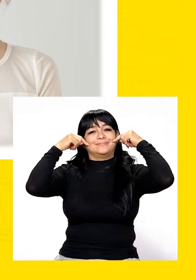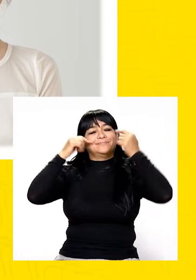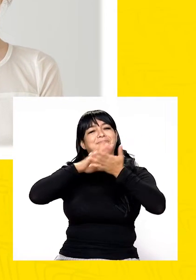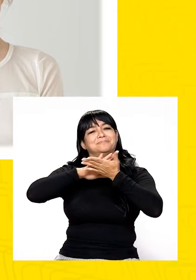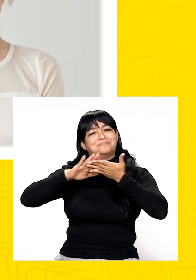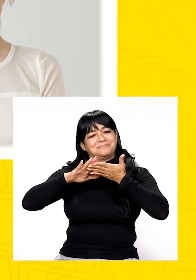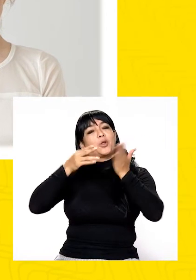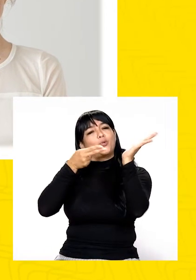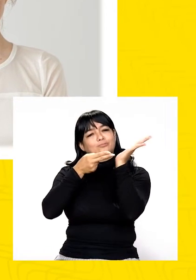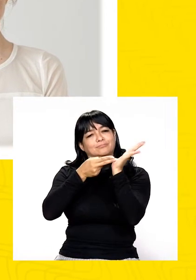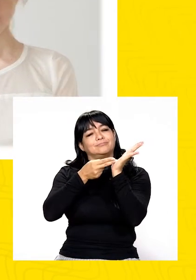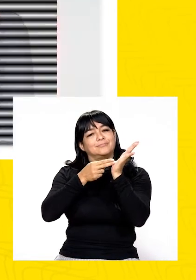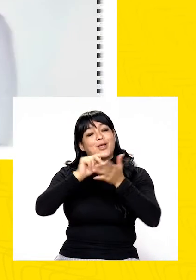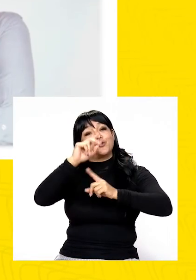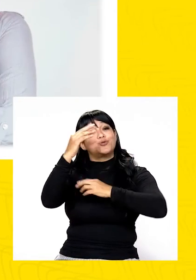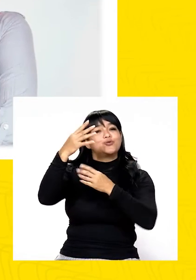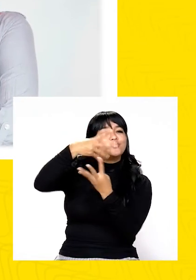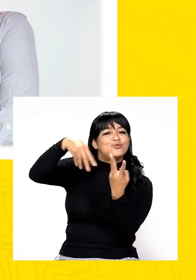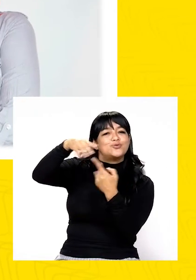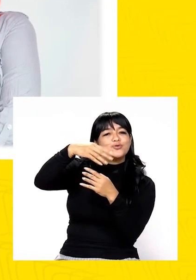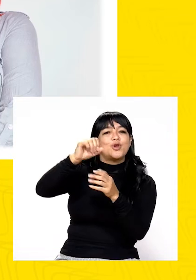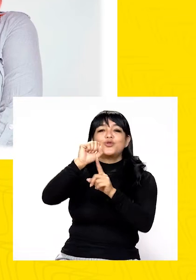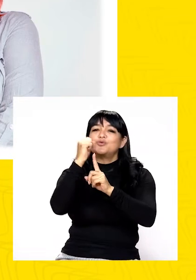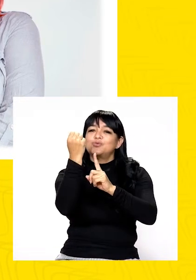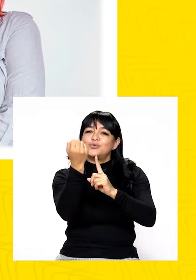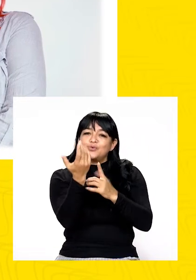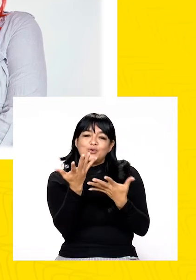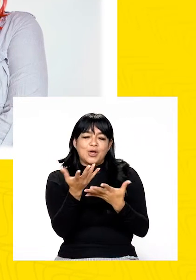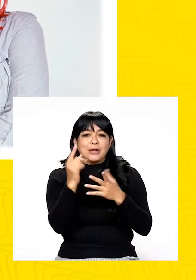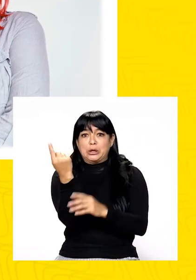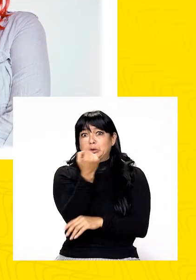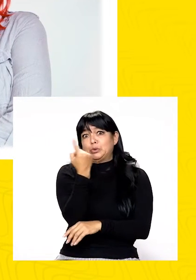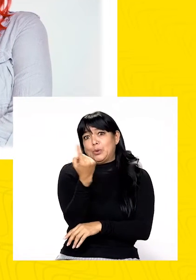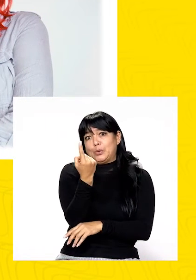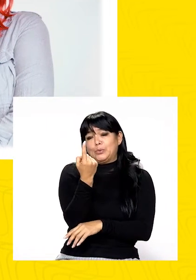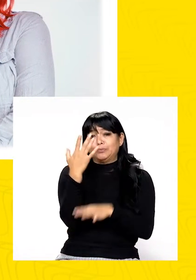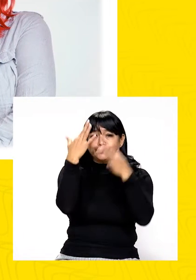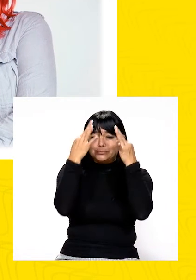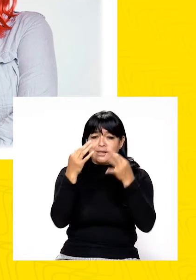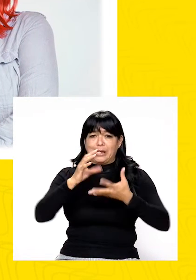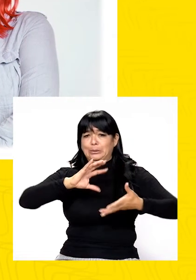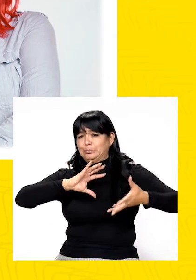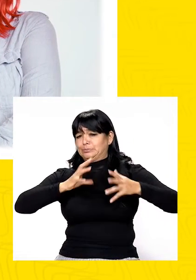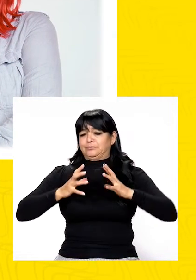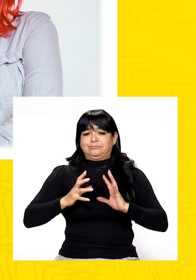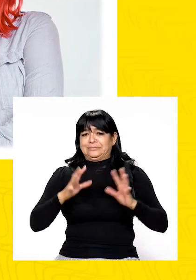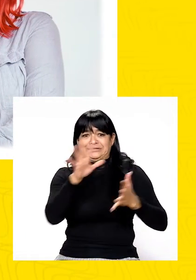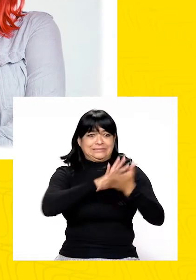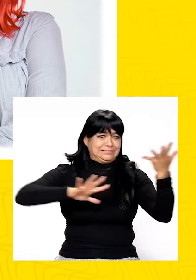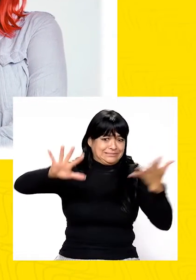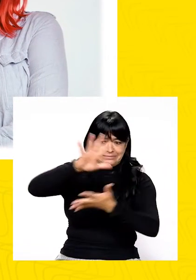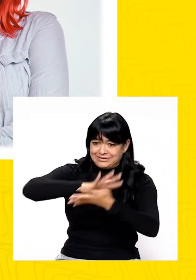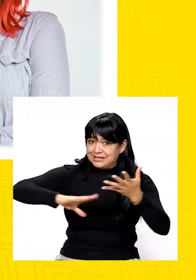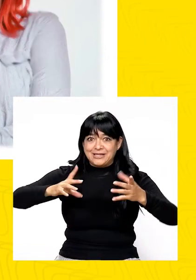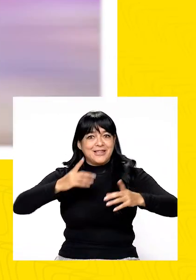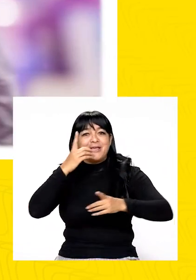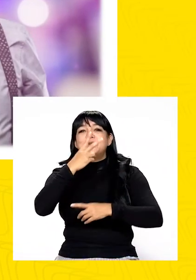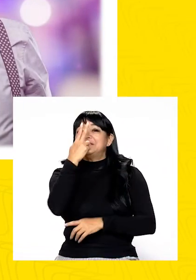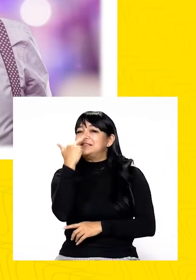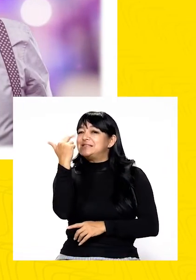sereno, serio, simpático, sincero, sociable, solitario, decidido,